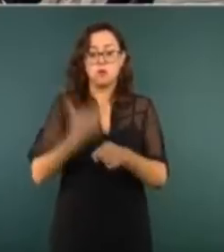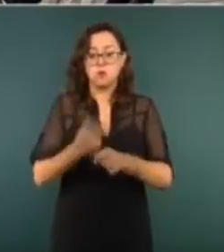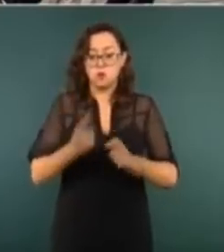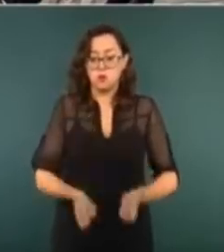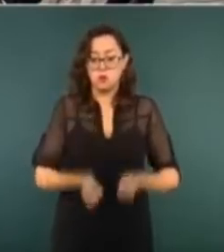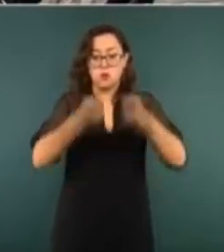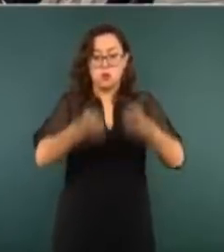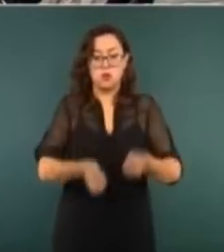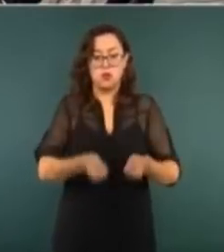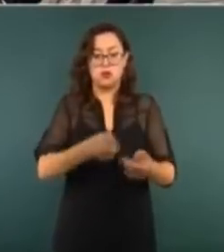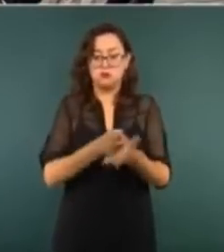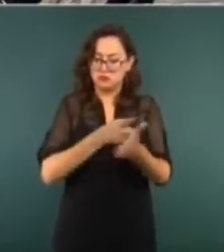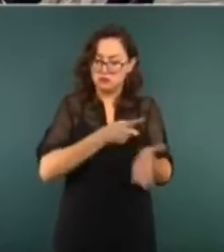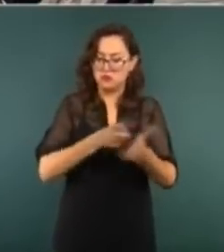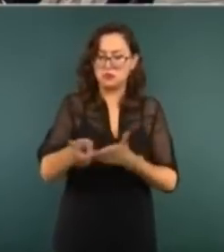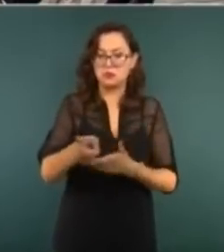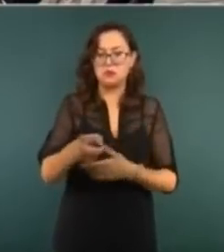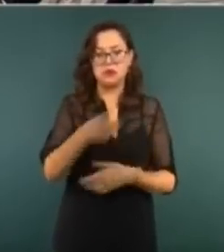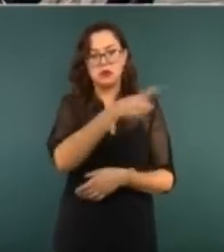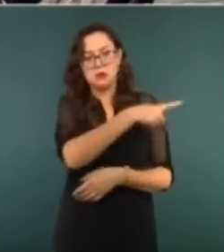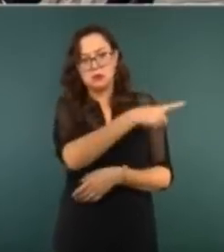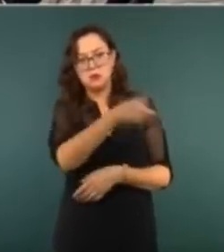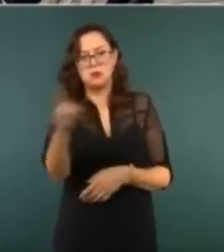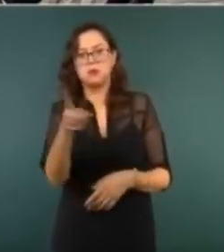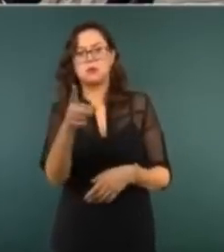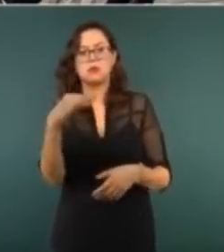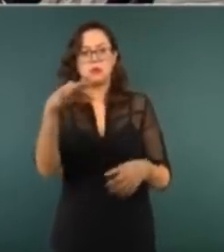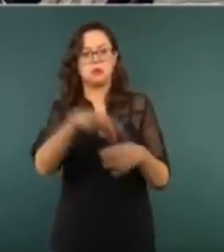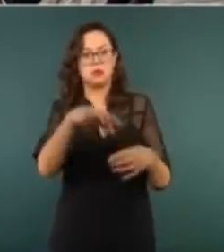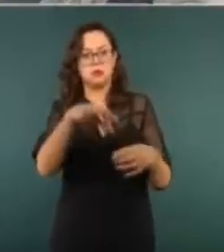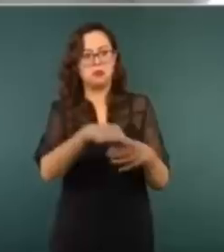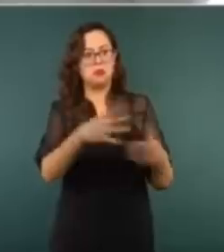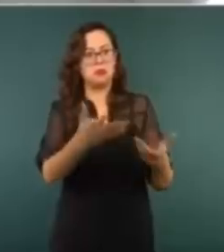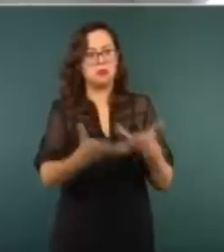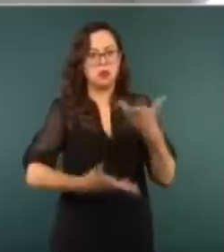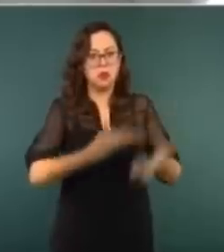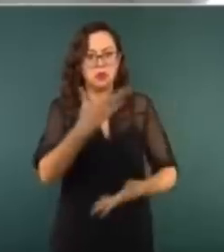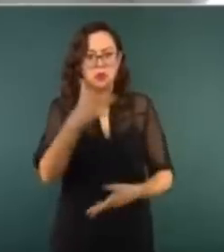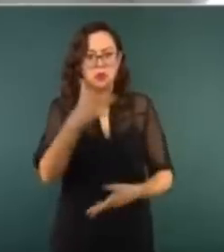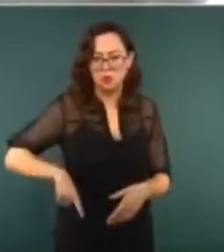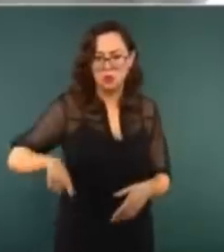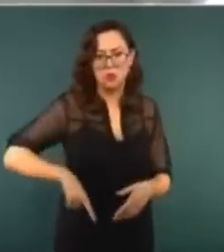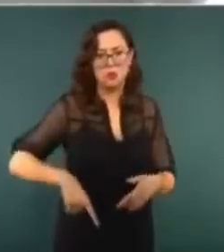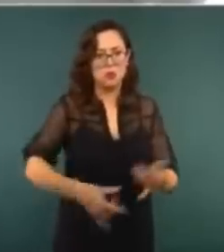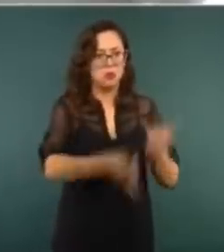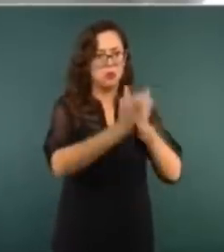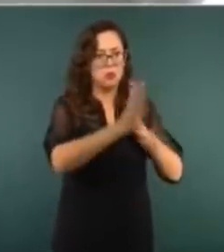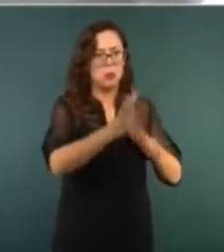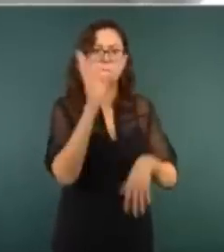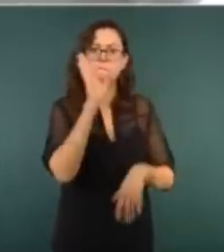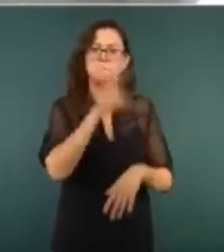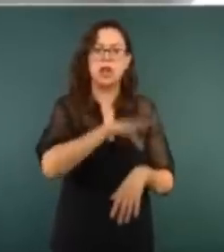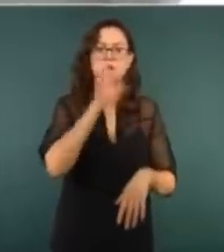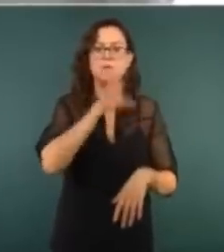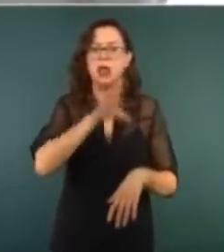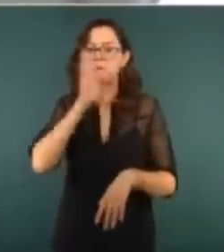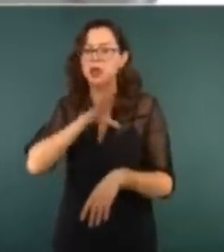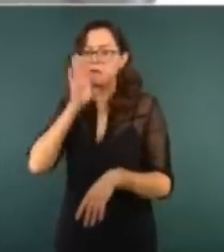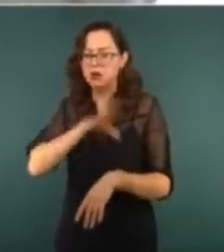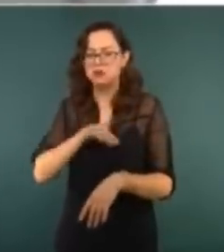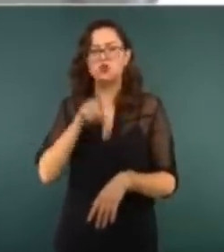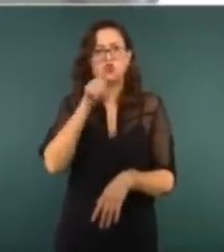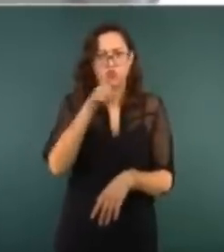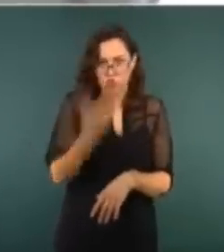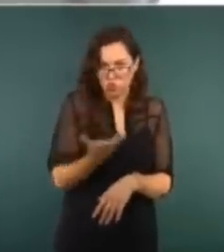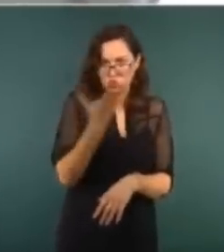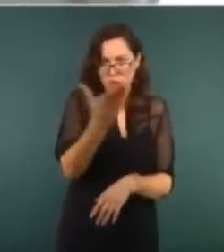ciudadano de levantar denuncias en contra de aquellos que malos servidores ostenten el poder público para beneficiarse en